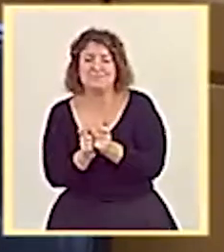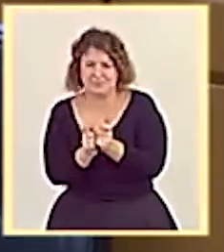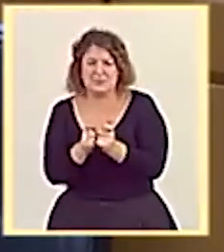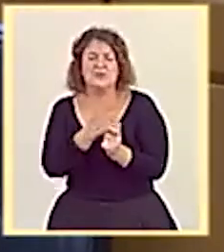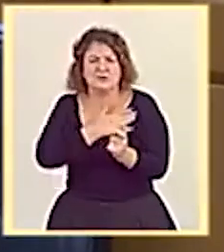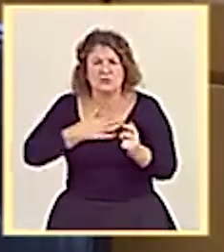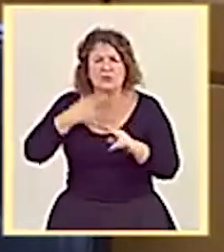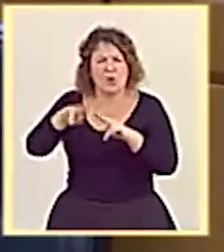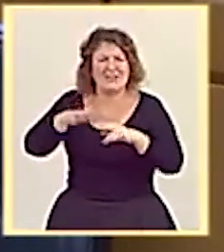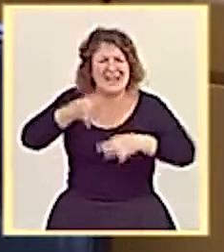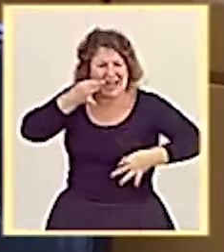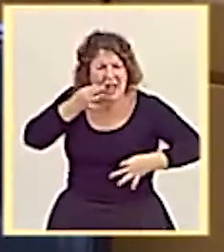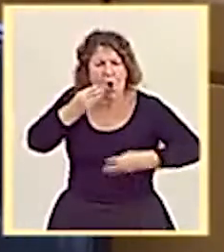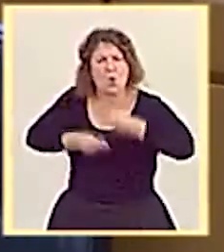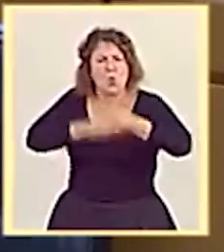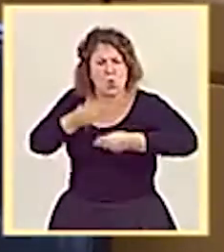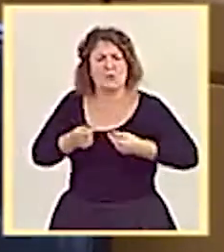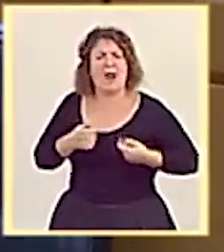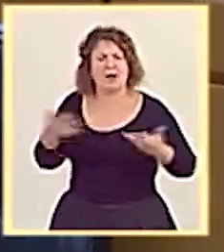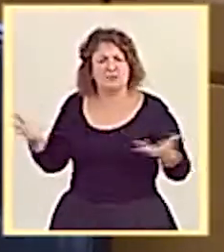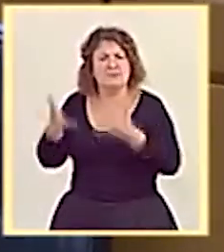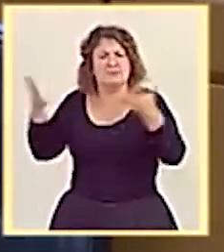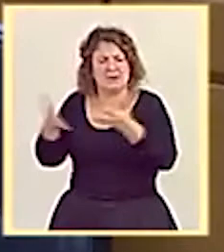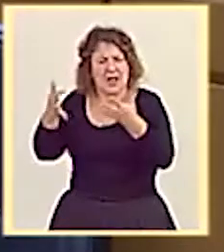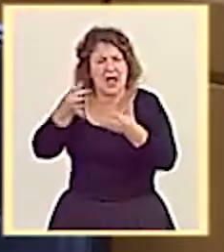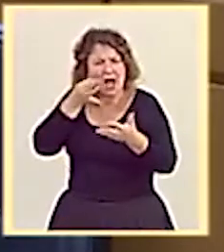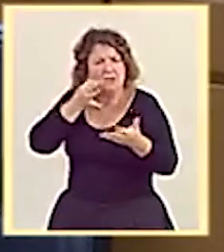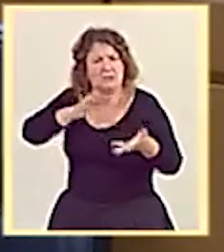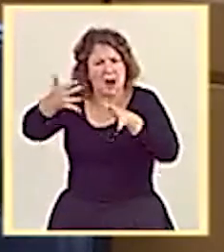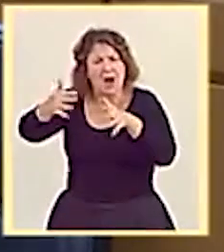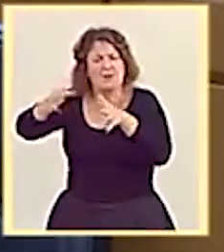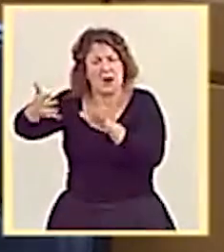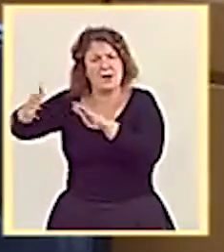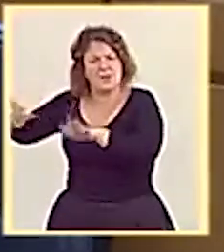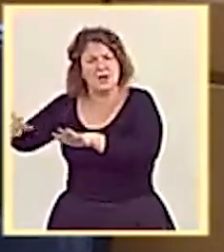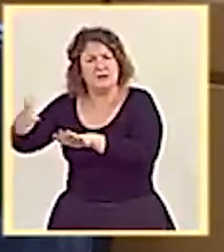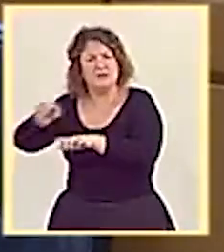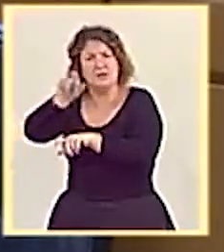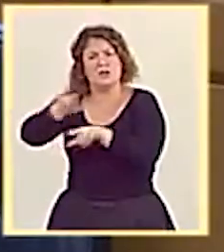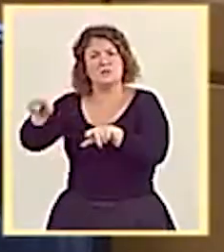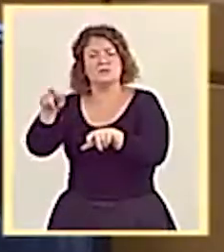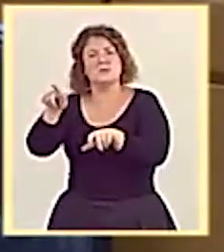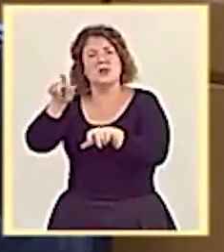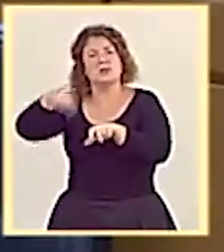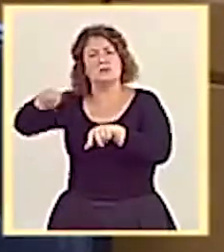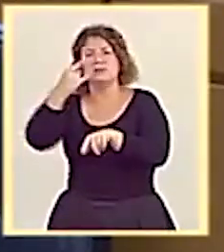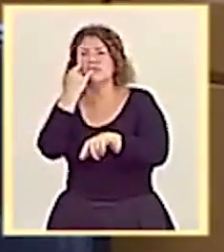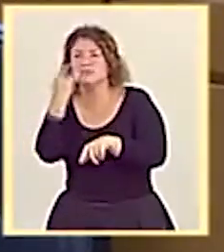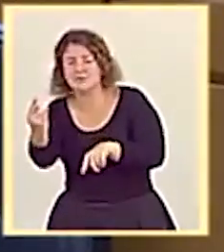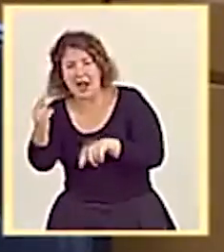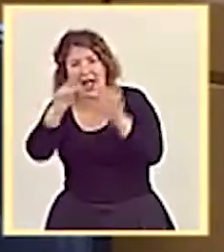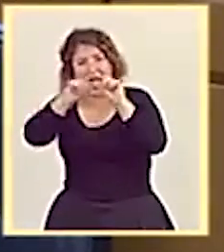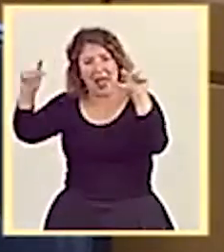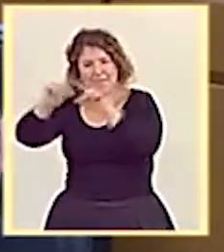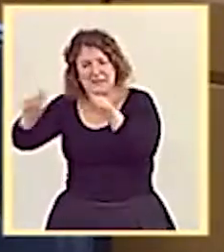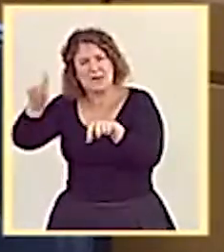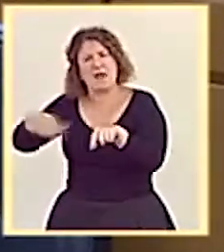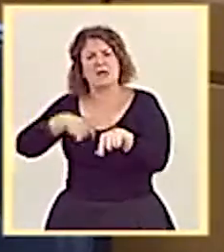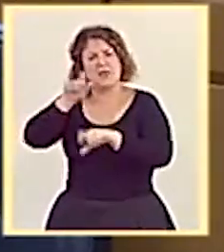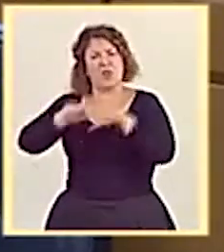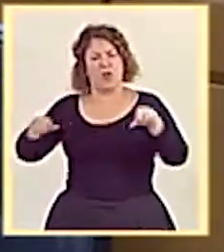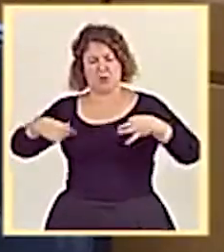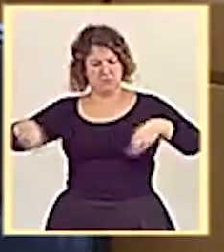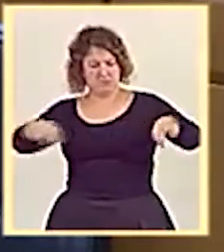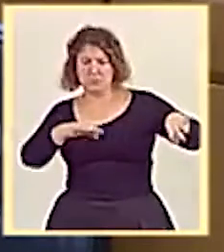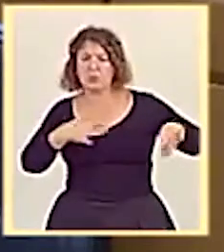política real y útil que permita hacer una realidad que estas zonas sean zonas de atractivo, tanto para las empresas como para los ciudadanos